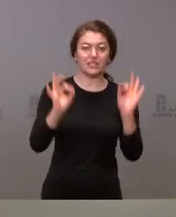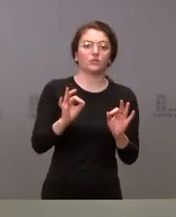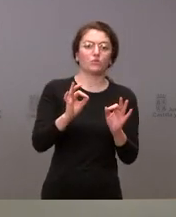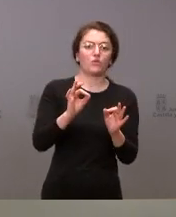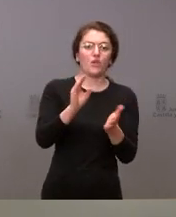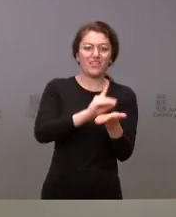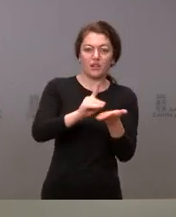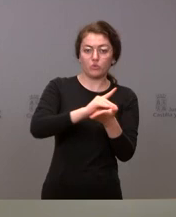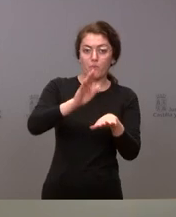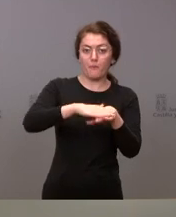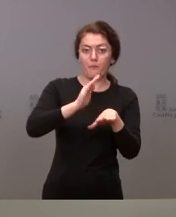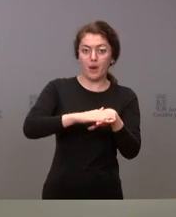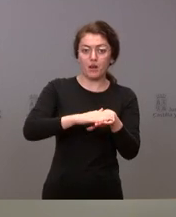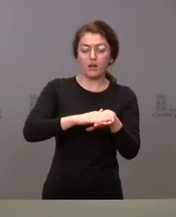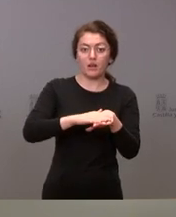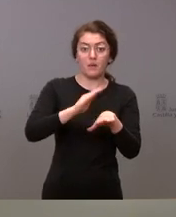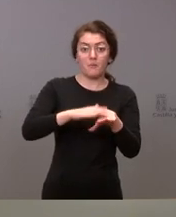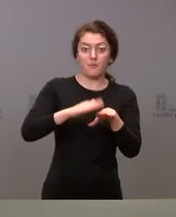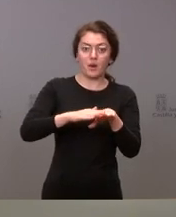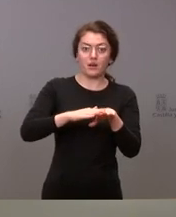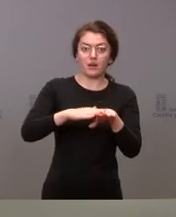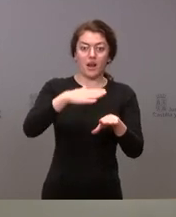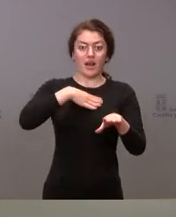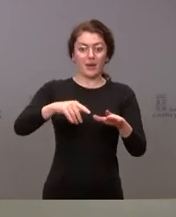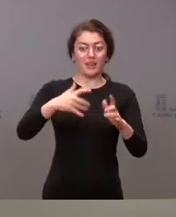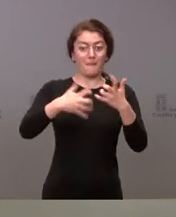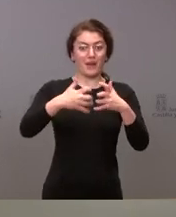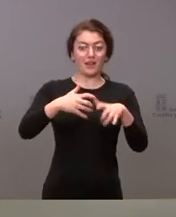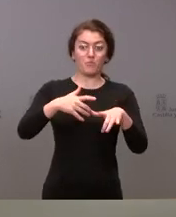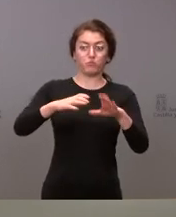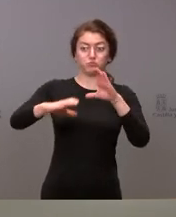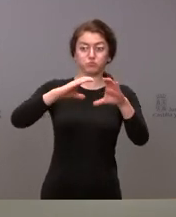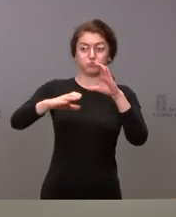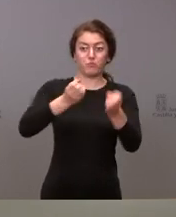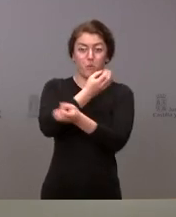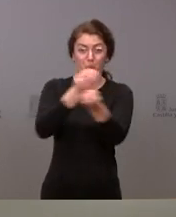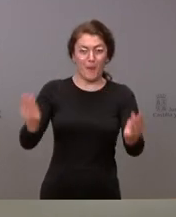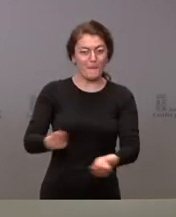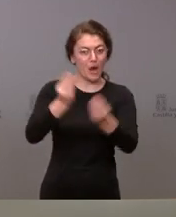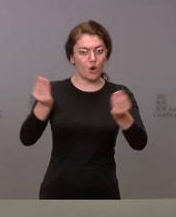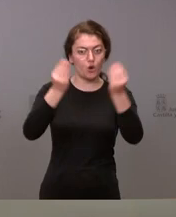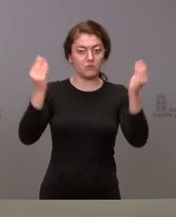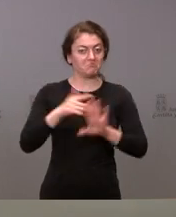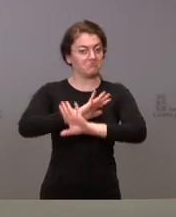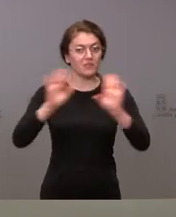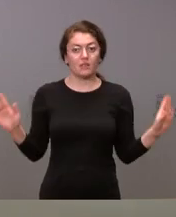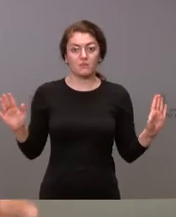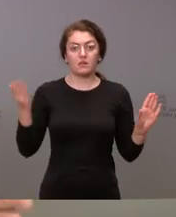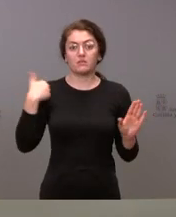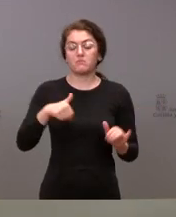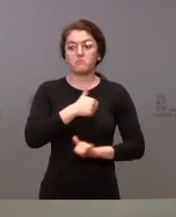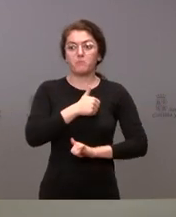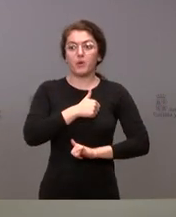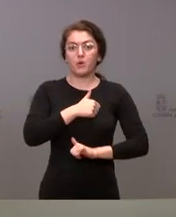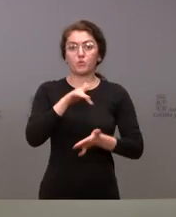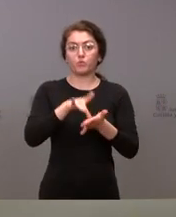para que se mejoren los mecanismos de comunicación. Por mi parte, nada más. A la espera de que, al